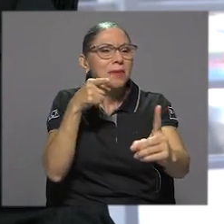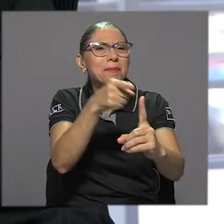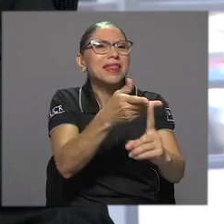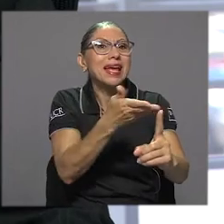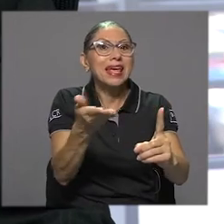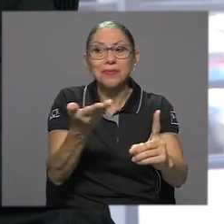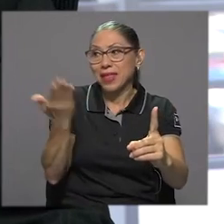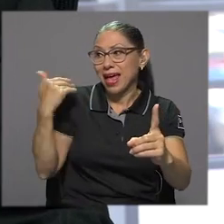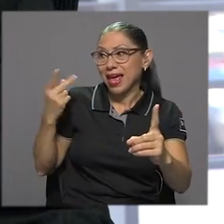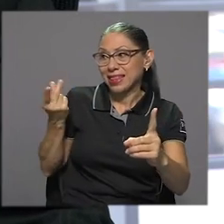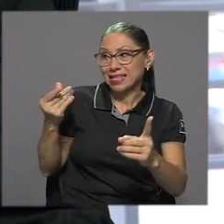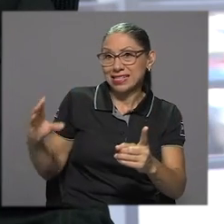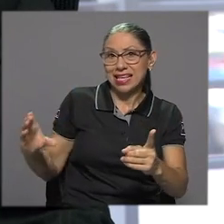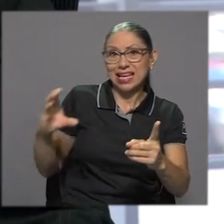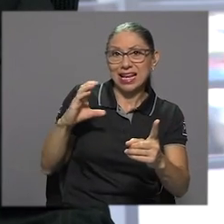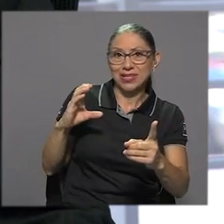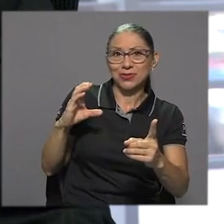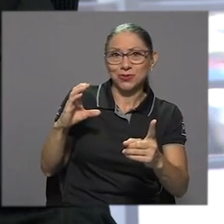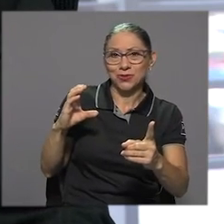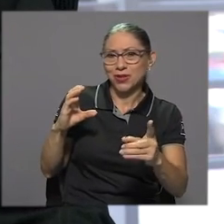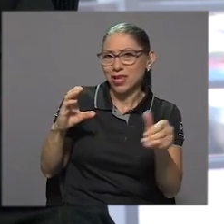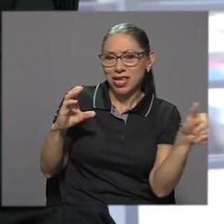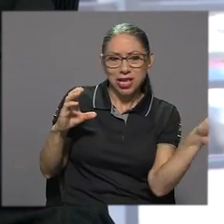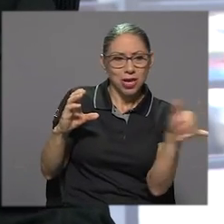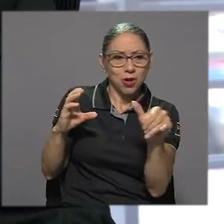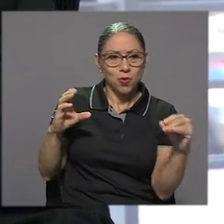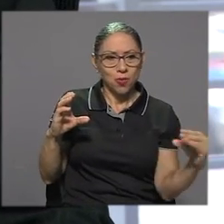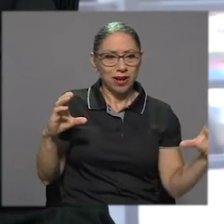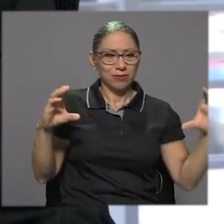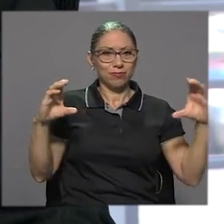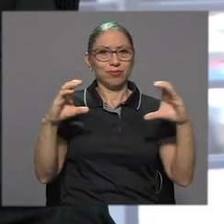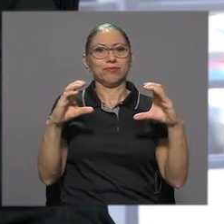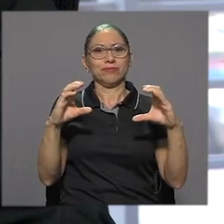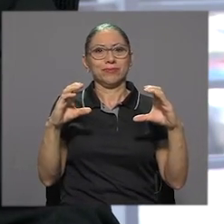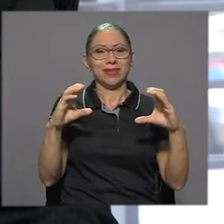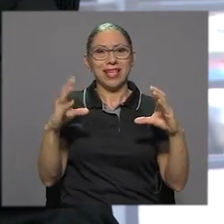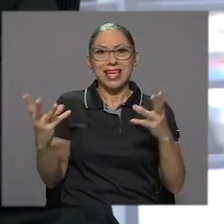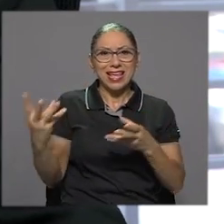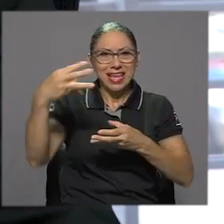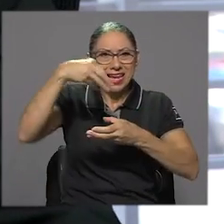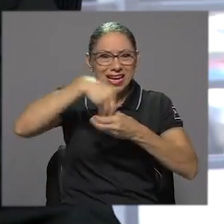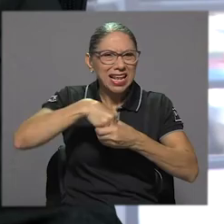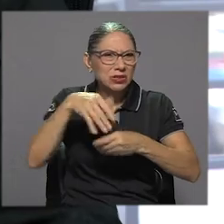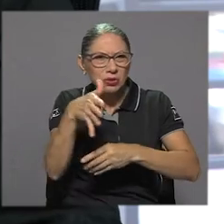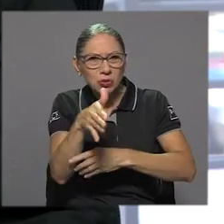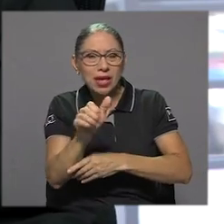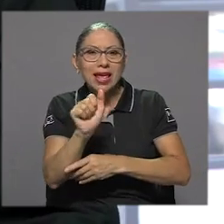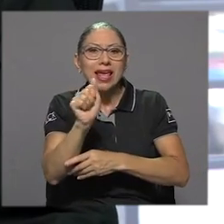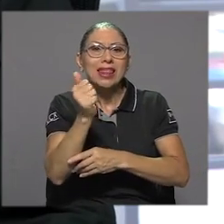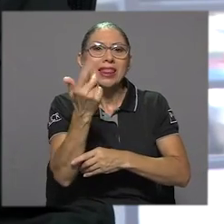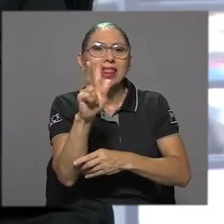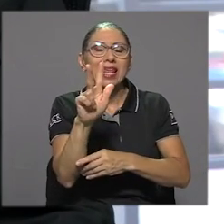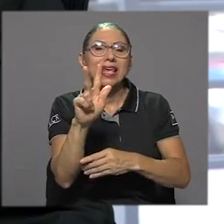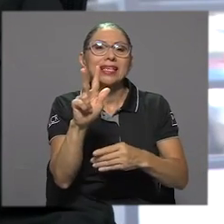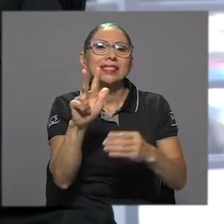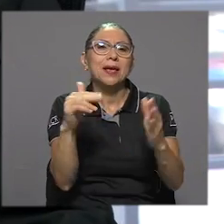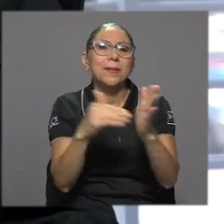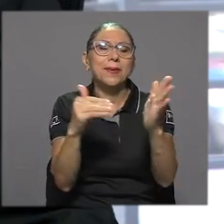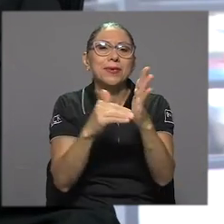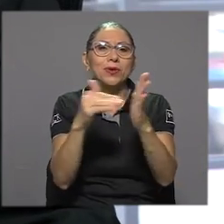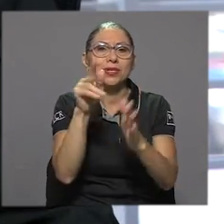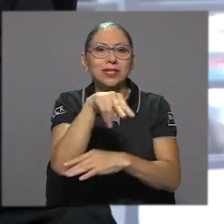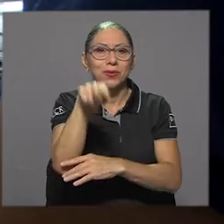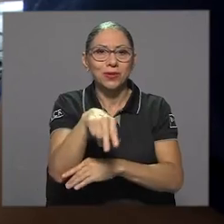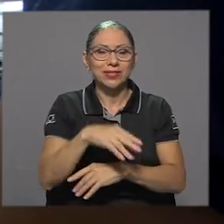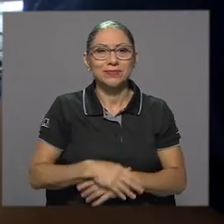llegar a igualar los ingresos que teníamos prepandemia. Los ingresos totales de los proyectos en números redondos eran 13.000